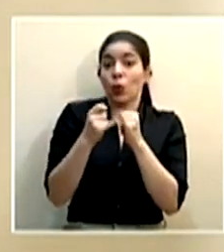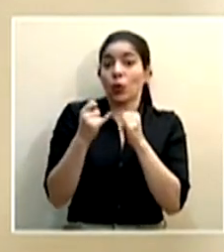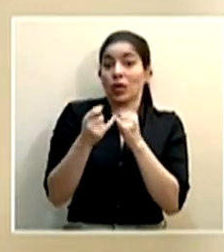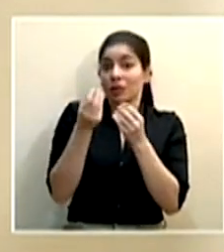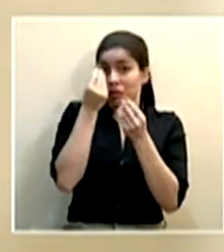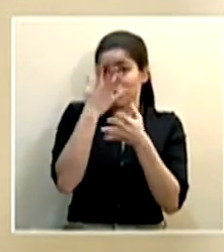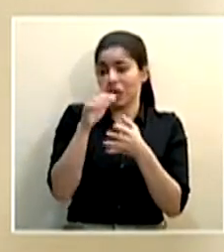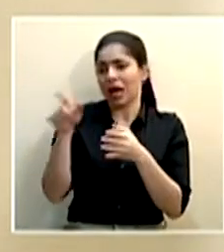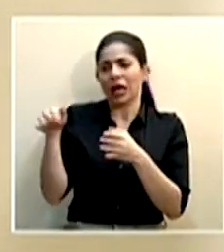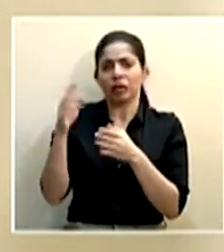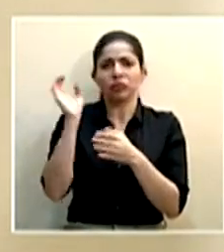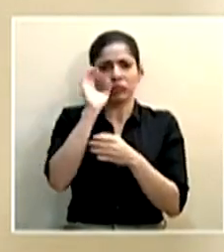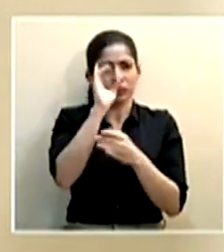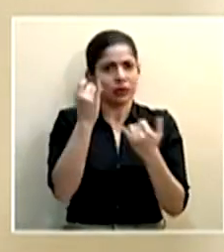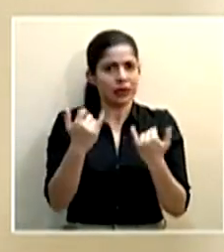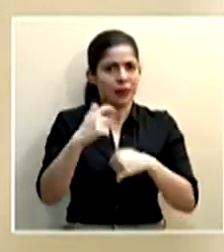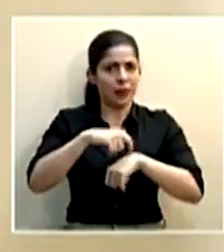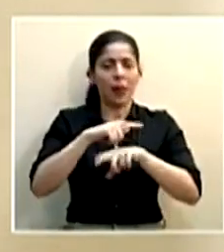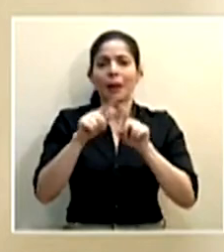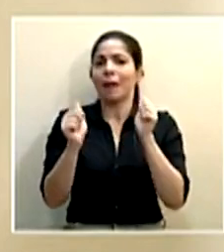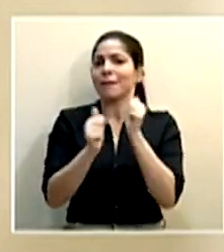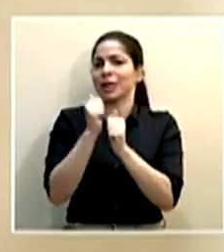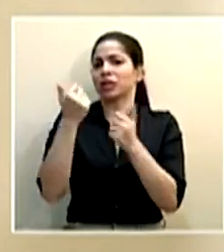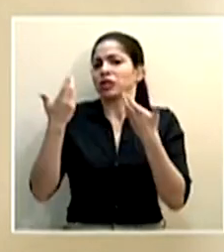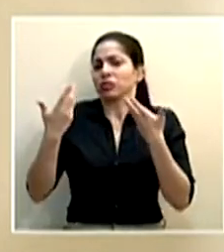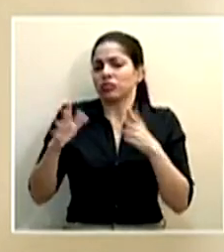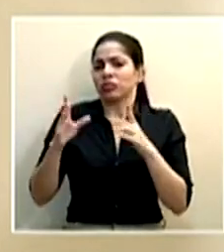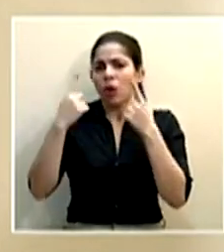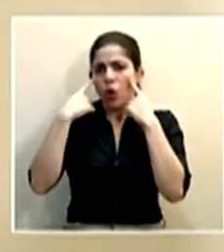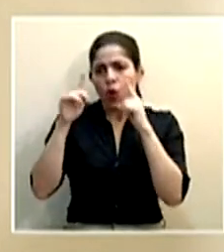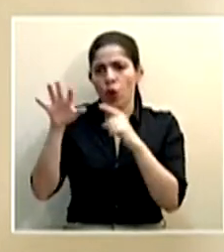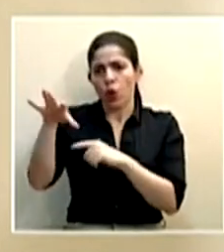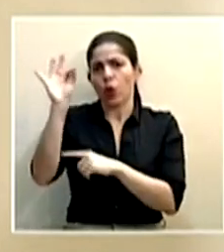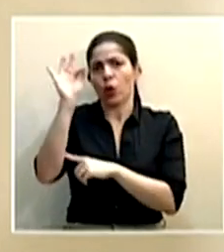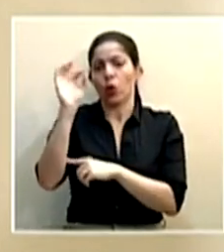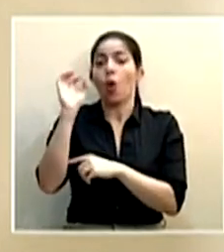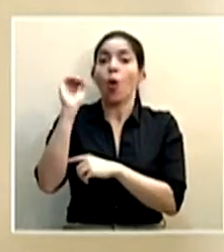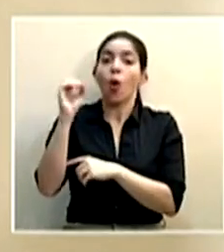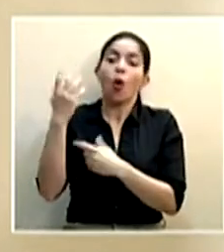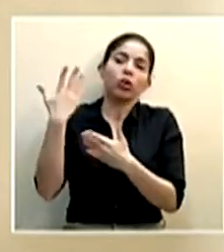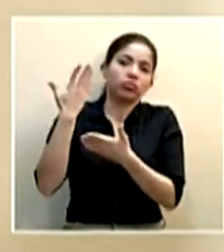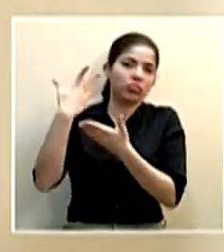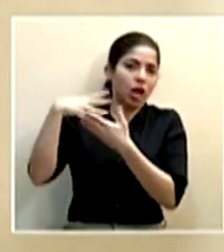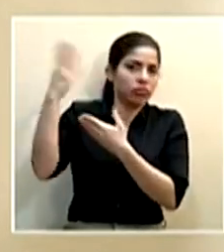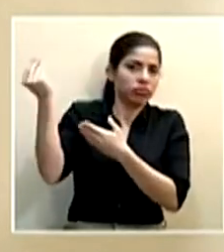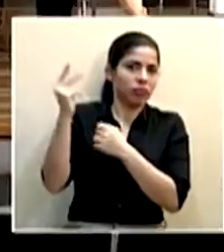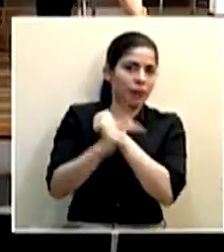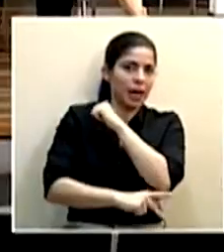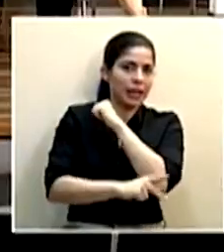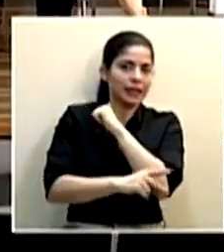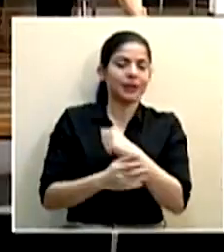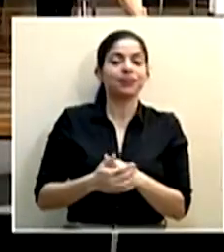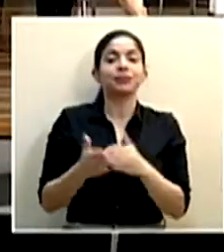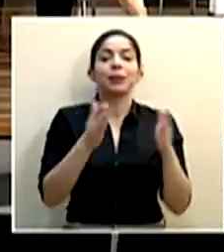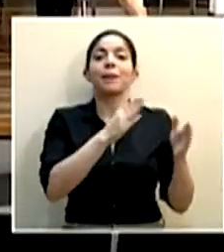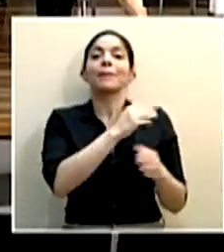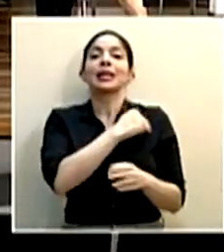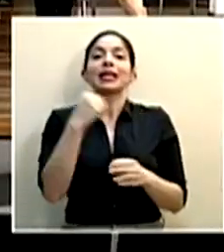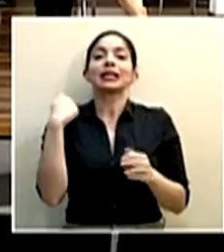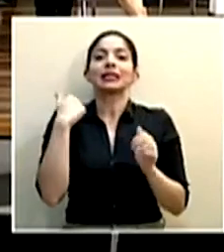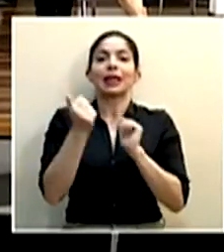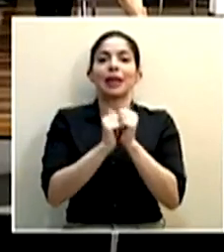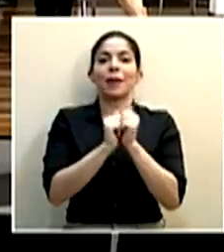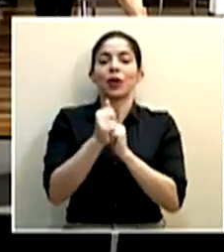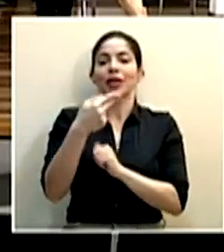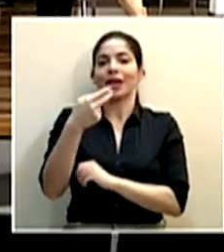reportado, estamos localizándolos en este momento, pero la mayoría ya se han logrado localizar o ya bien han salido del país. El ministro de Deportes, el